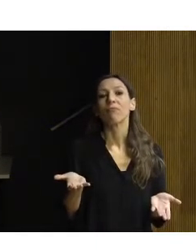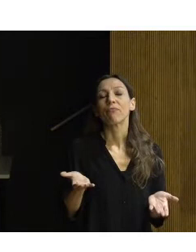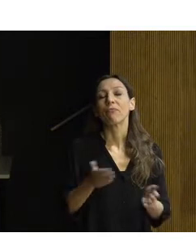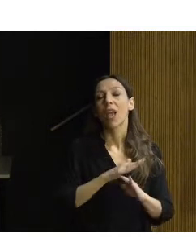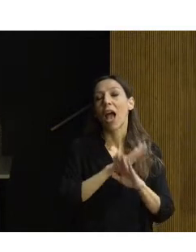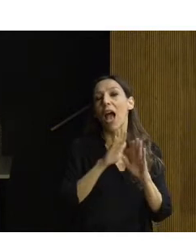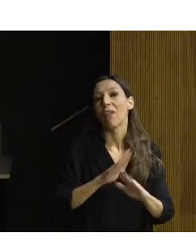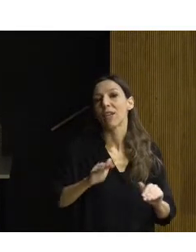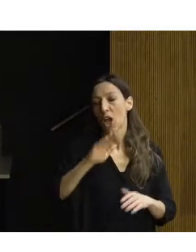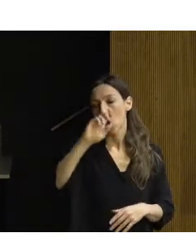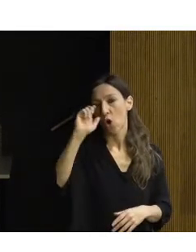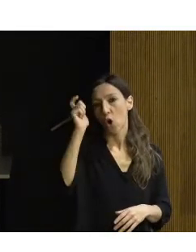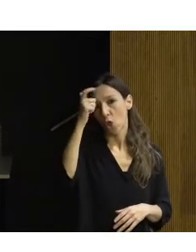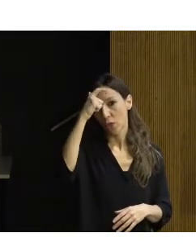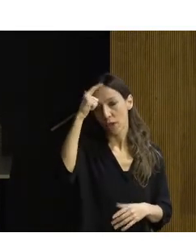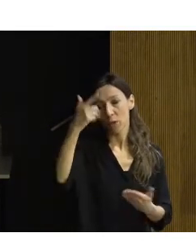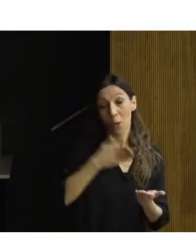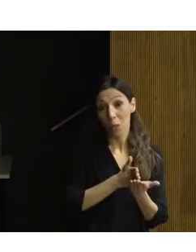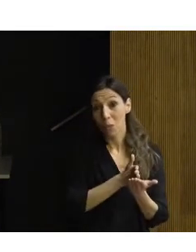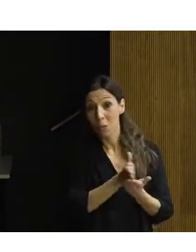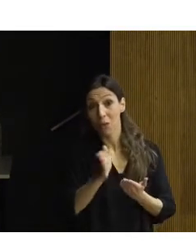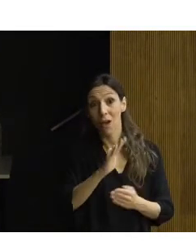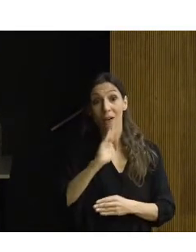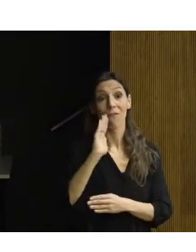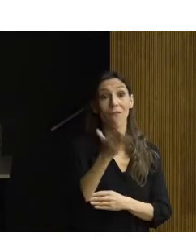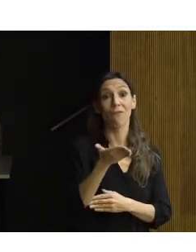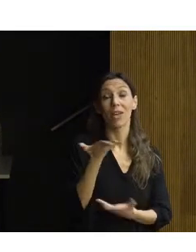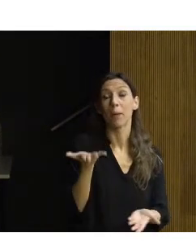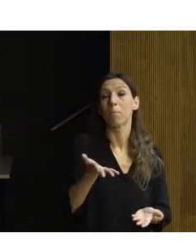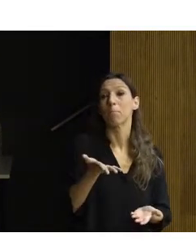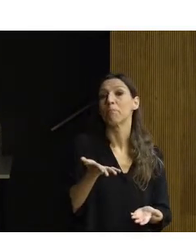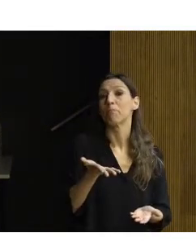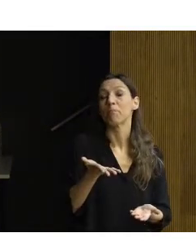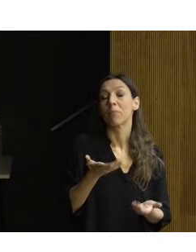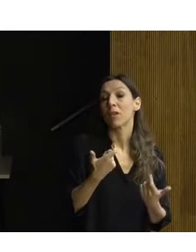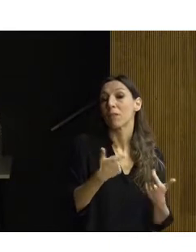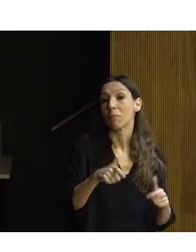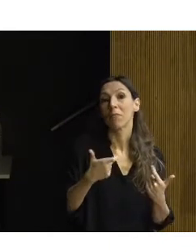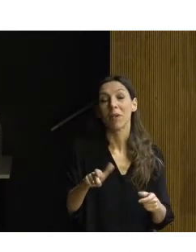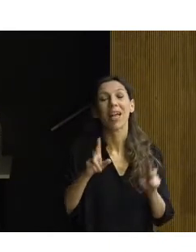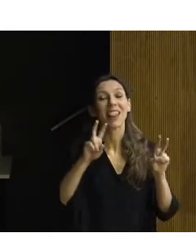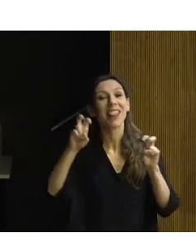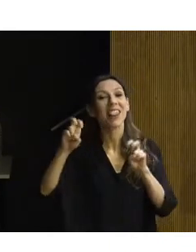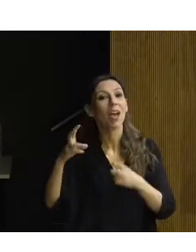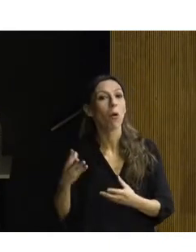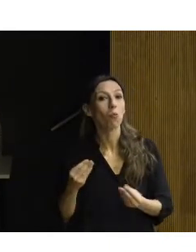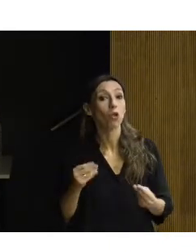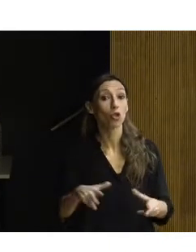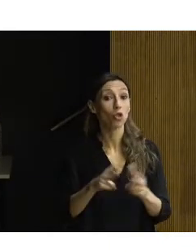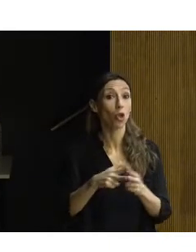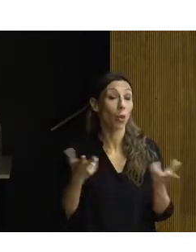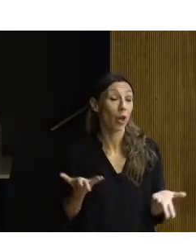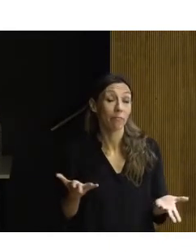uno de esos conceptos transversales que afecta a tantas materias que es imprescindible que la sociedad en su conjunto y, por supuesto, las